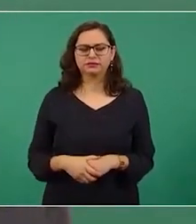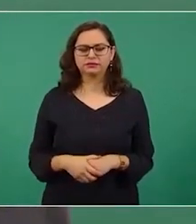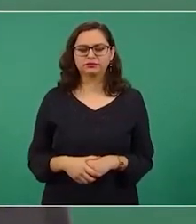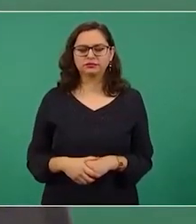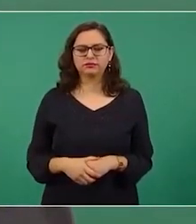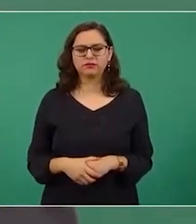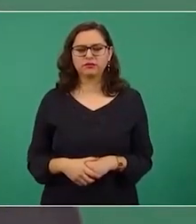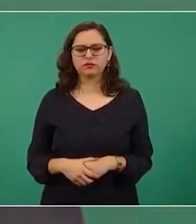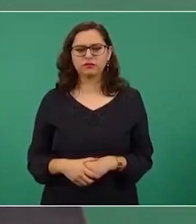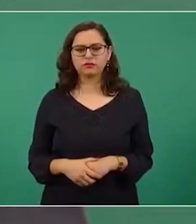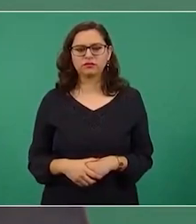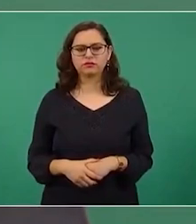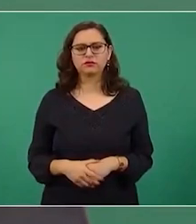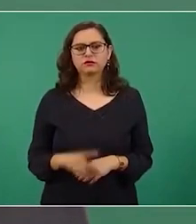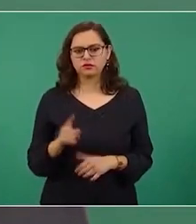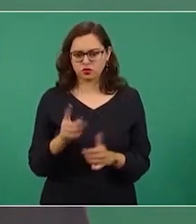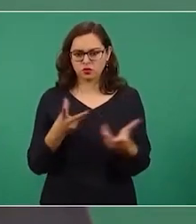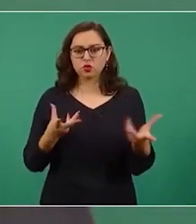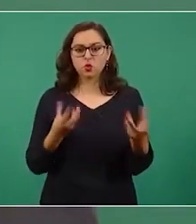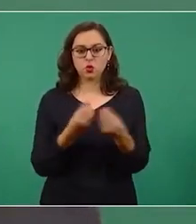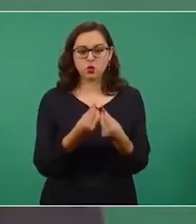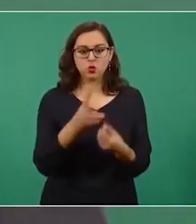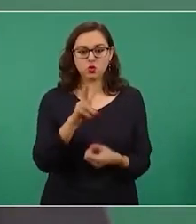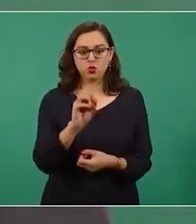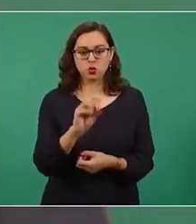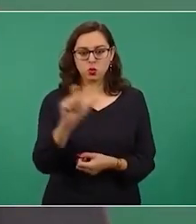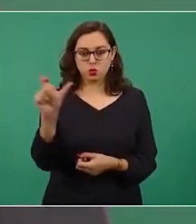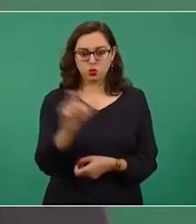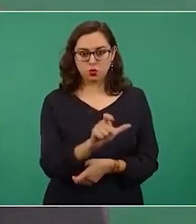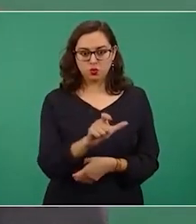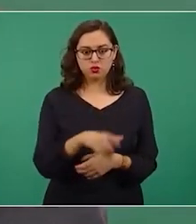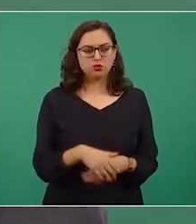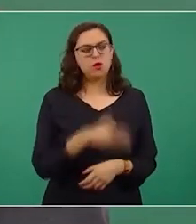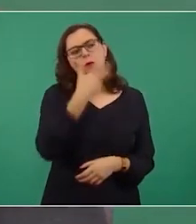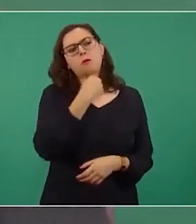el que trajo a los de Vox. Yo le entretenería. Sí,